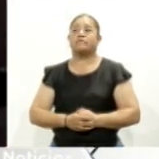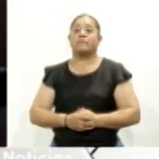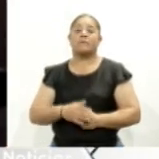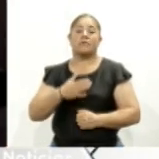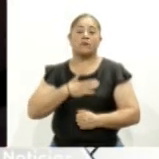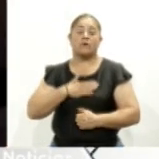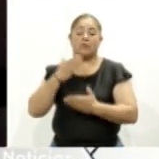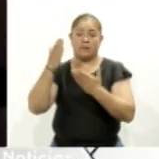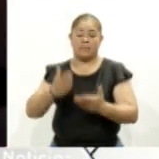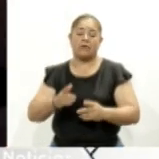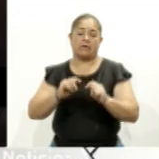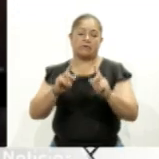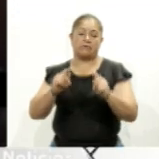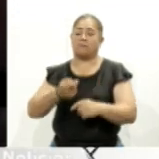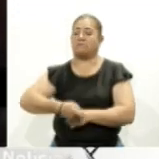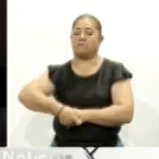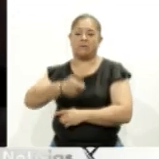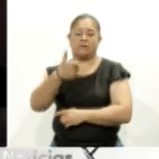que vengo a Tlaxcala,